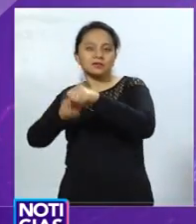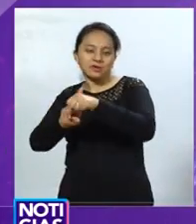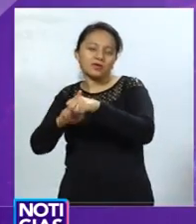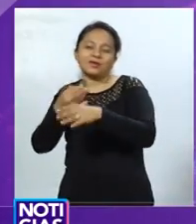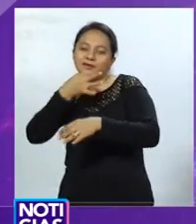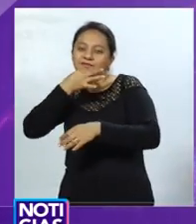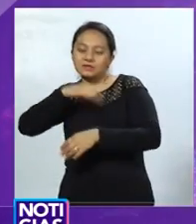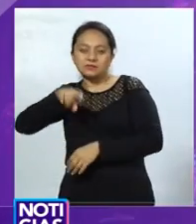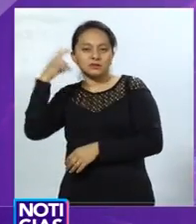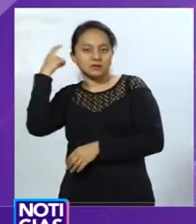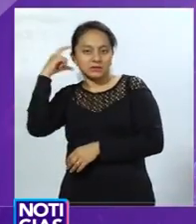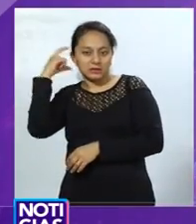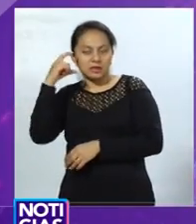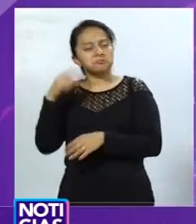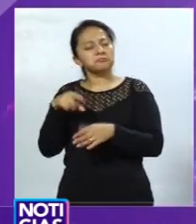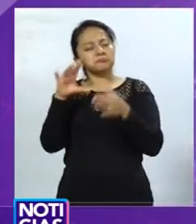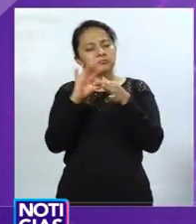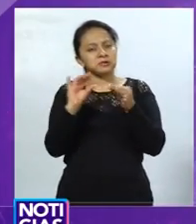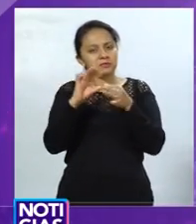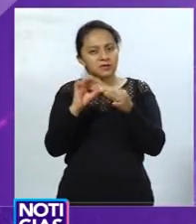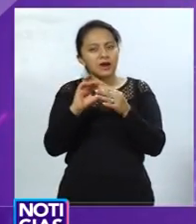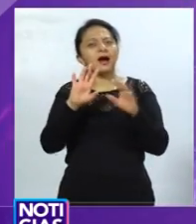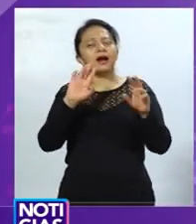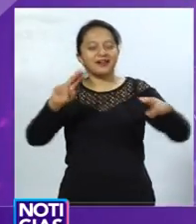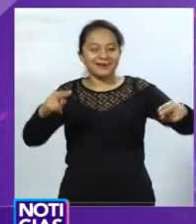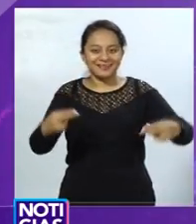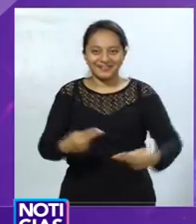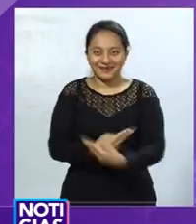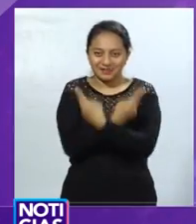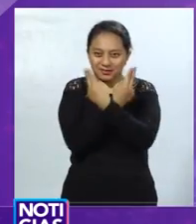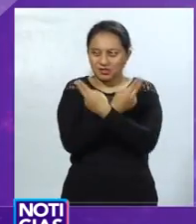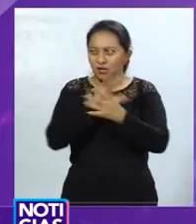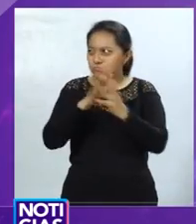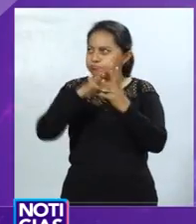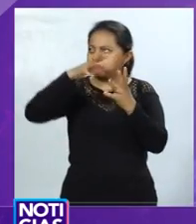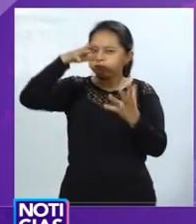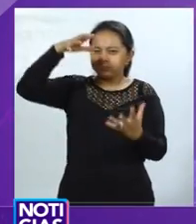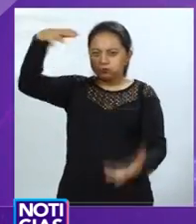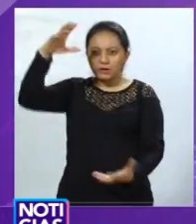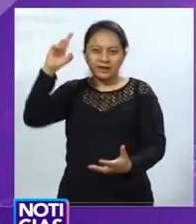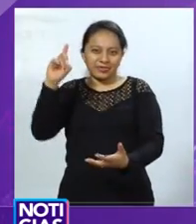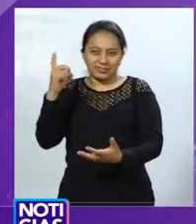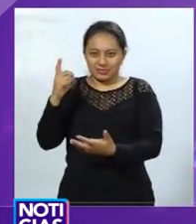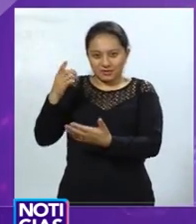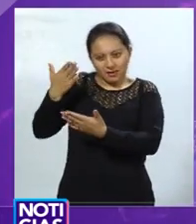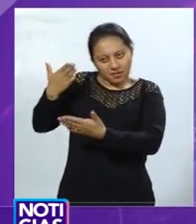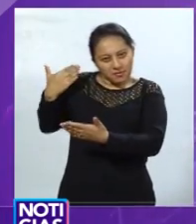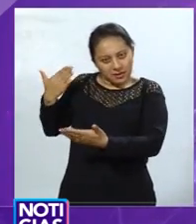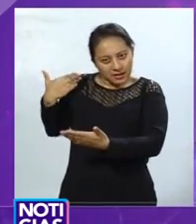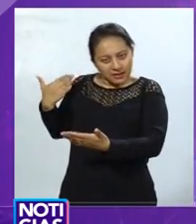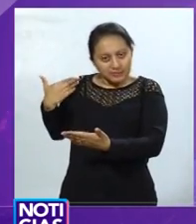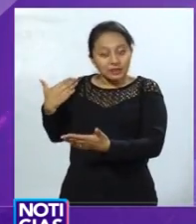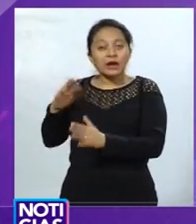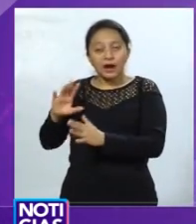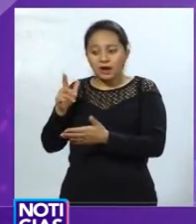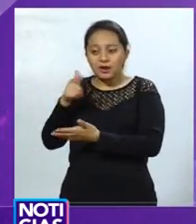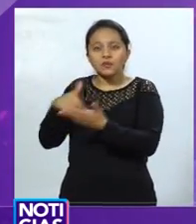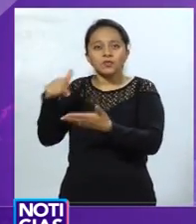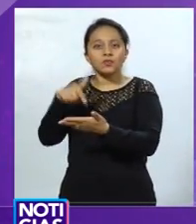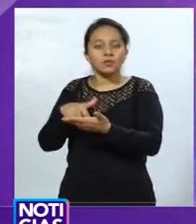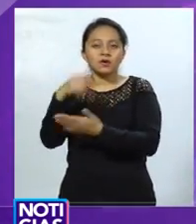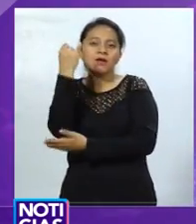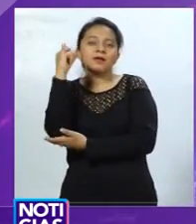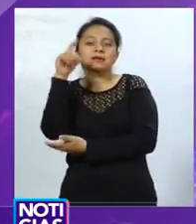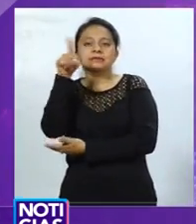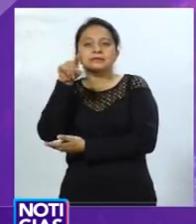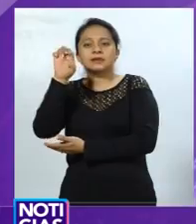monumental, que en diciembre pasado se colocaba en el Jardín Cenea, ahora se traslada hacia la Alameda Hidalgo. El nacimiento monumental